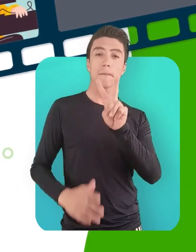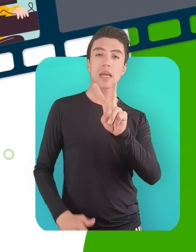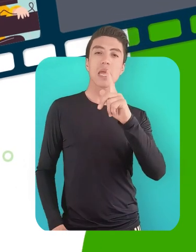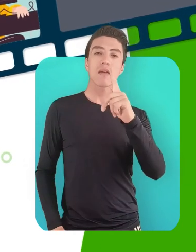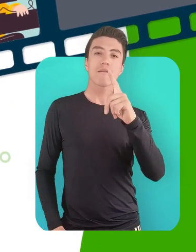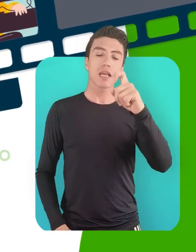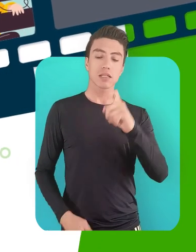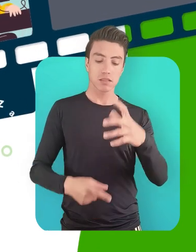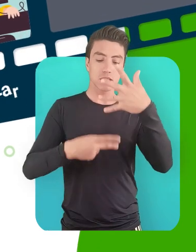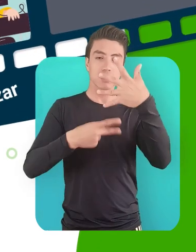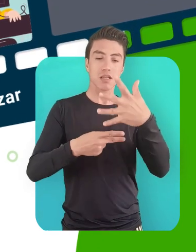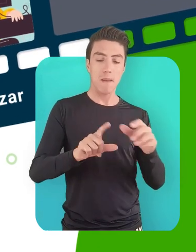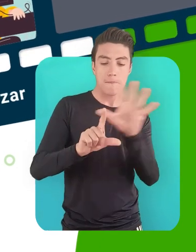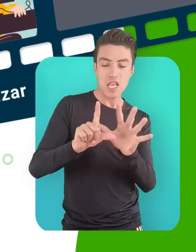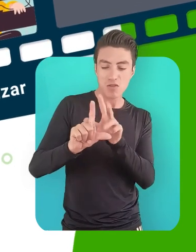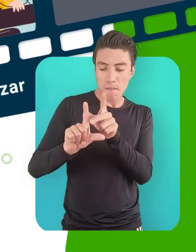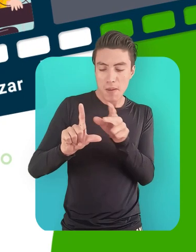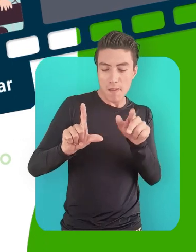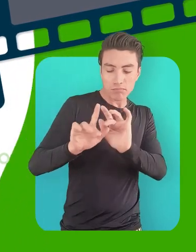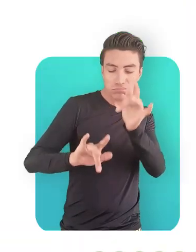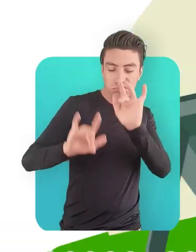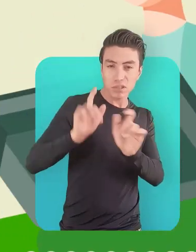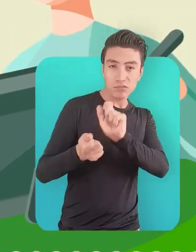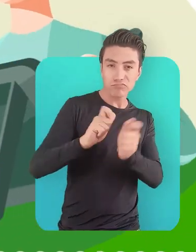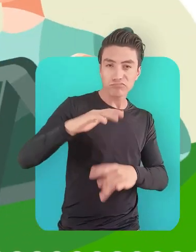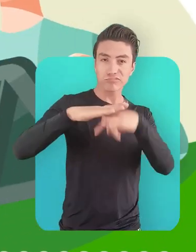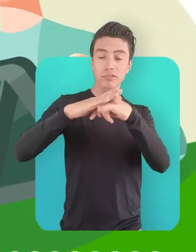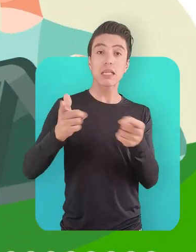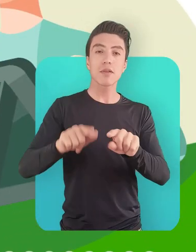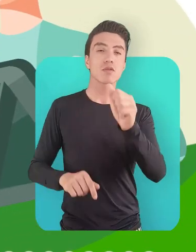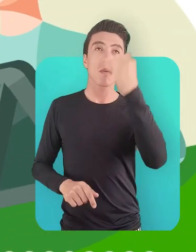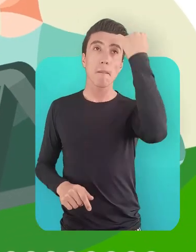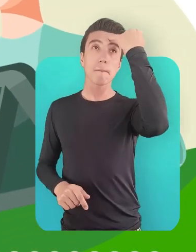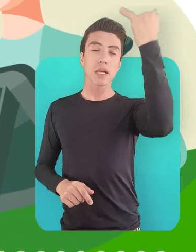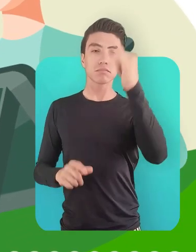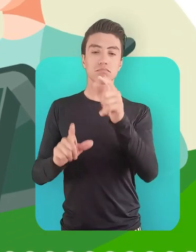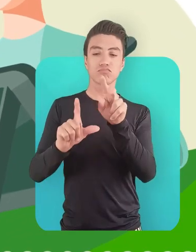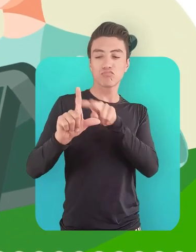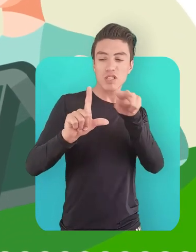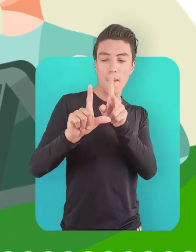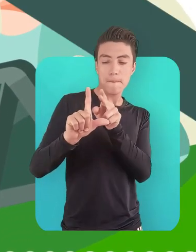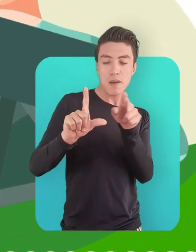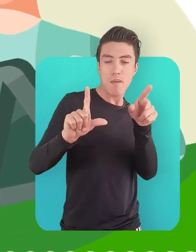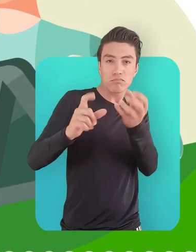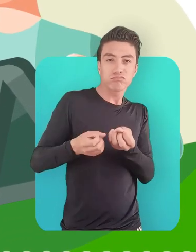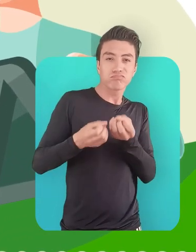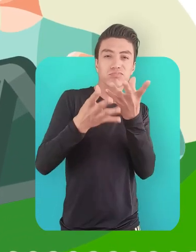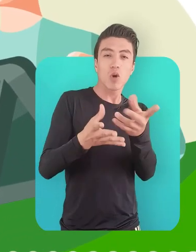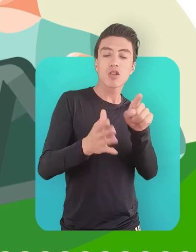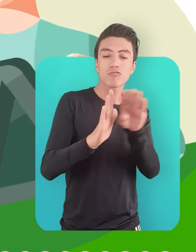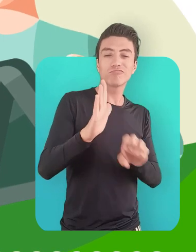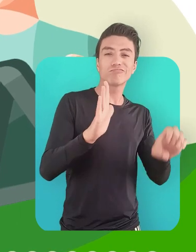iluminar y renderizar escenas. También podrás componer, editar y entregar una pieza audiovisual con altos